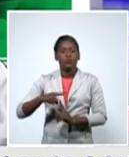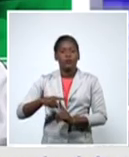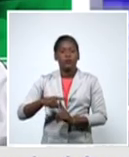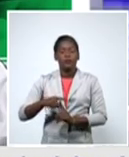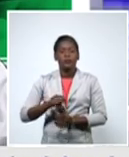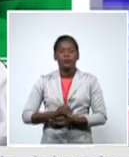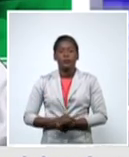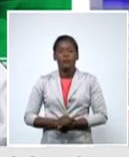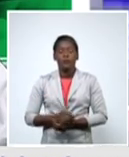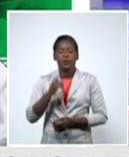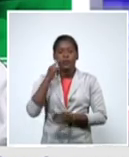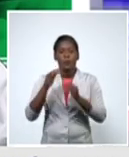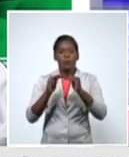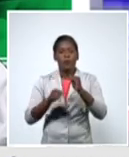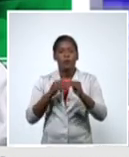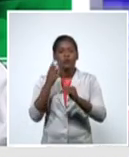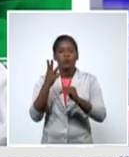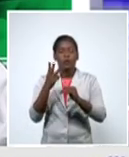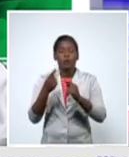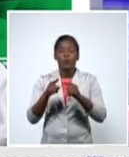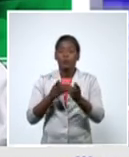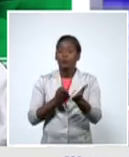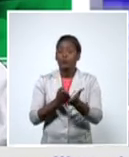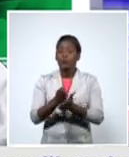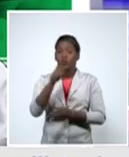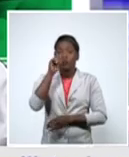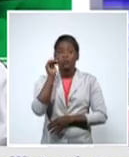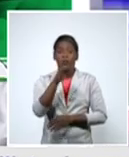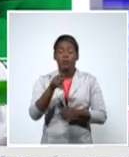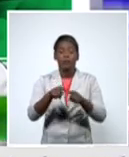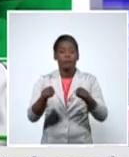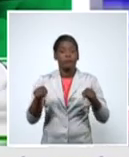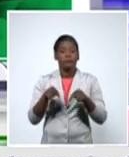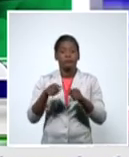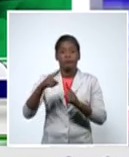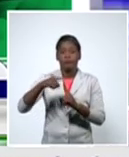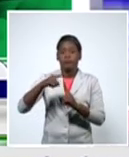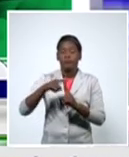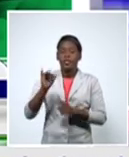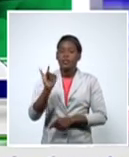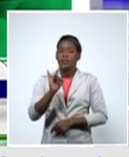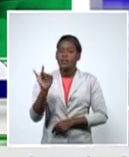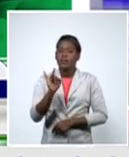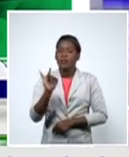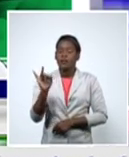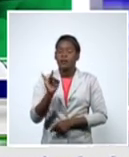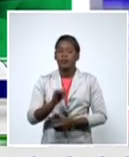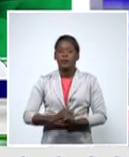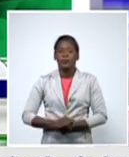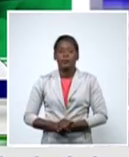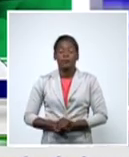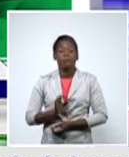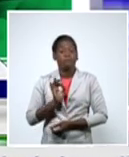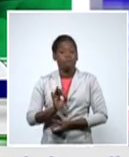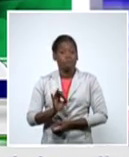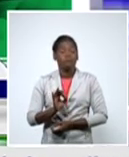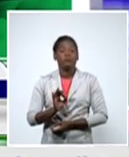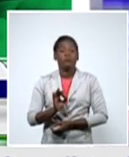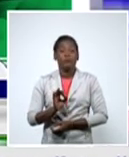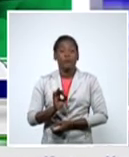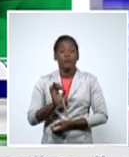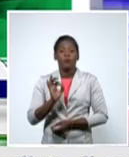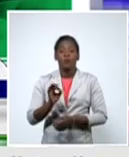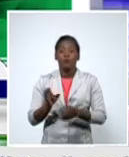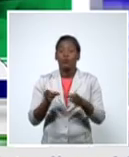menos pero muy alta todavía de pacientes confirmados 77 de los cuales una cifra